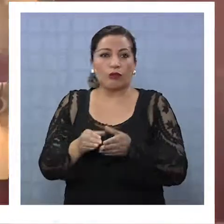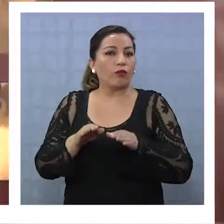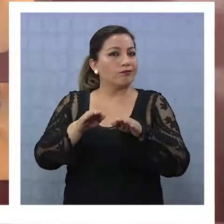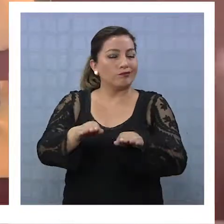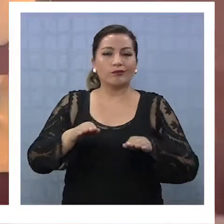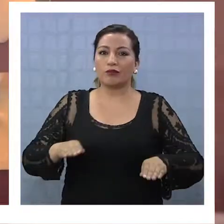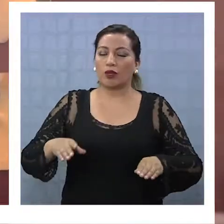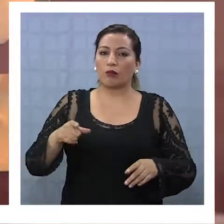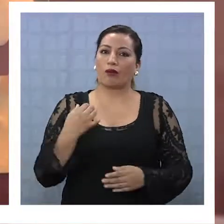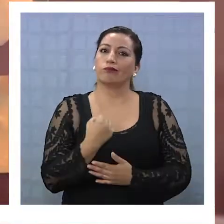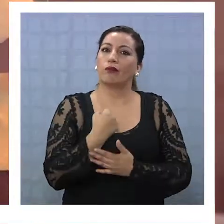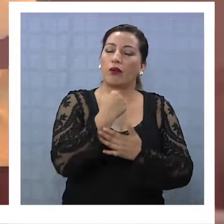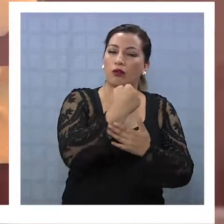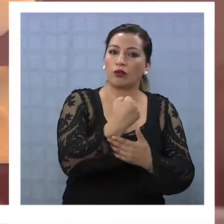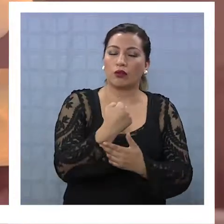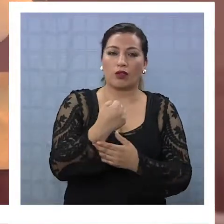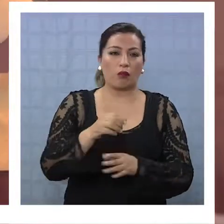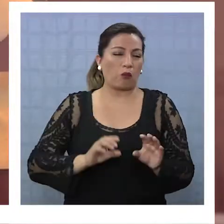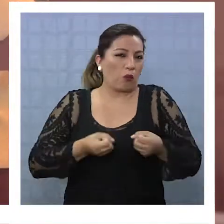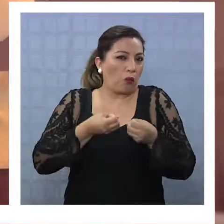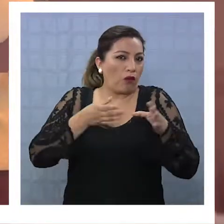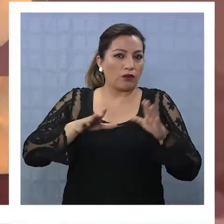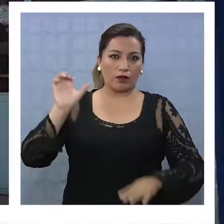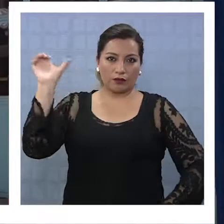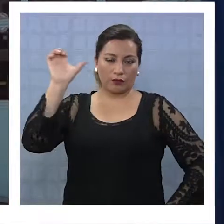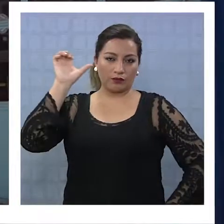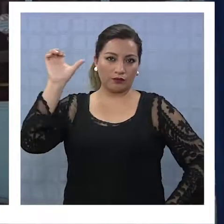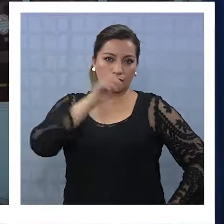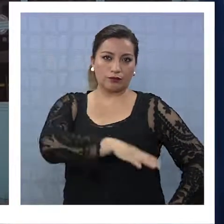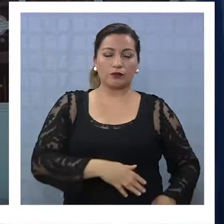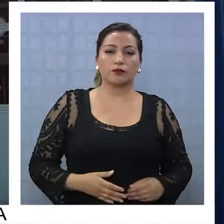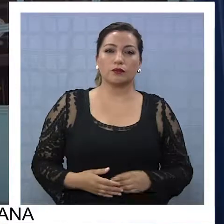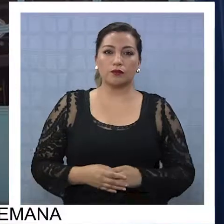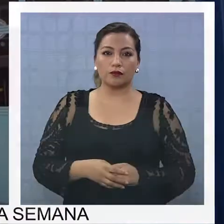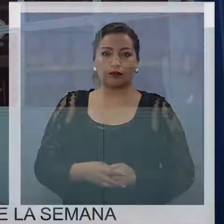Iquique pueden de igual manera ir en ayuda ante alguna emergencia.